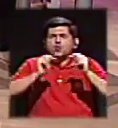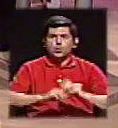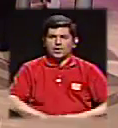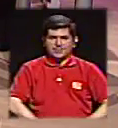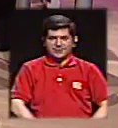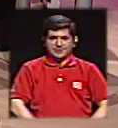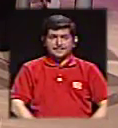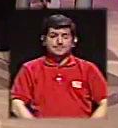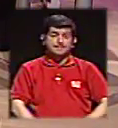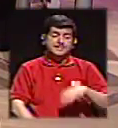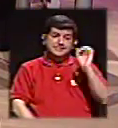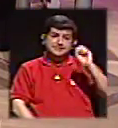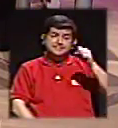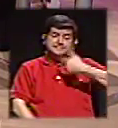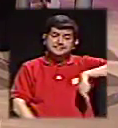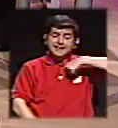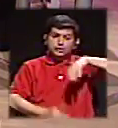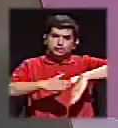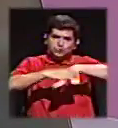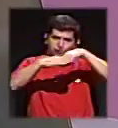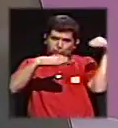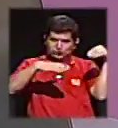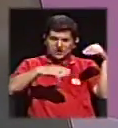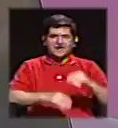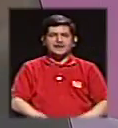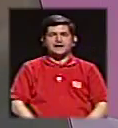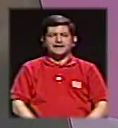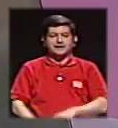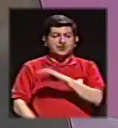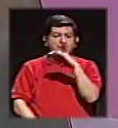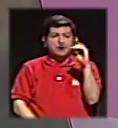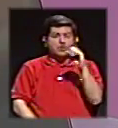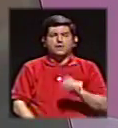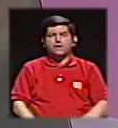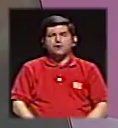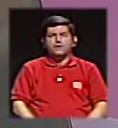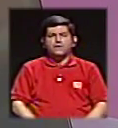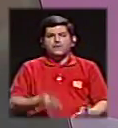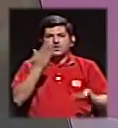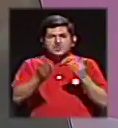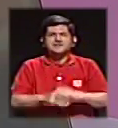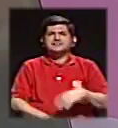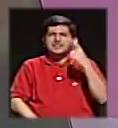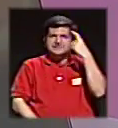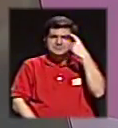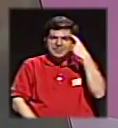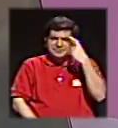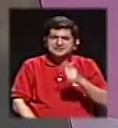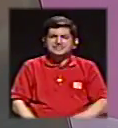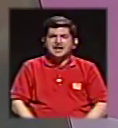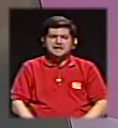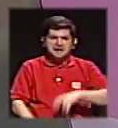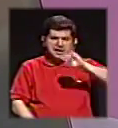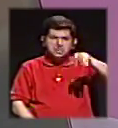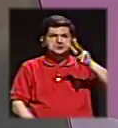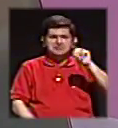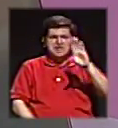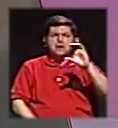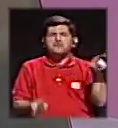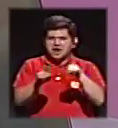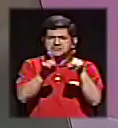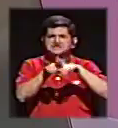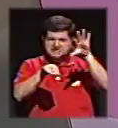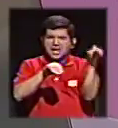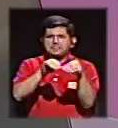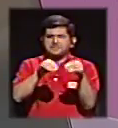Sí, porque habíamos excluido a... O bueno, vas a llegar a Corrales ahí, No lo teníamos, pero lo ponemos, no pasa nada con Corrales.